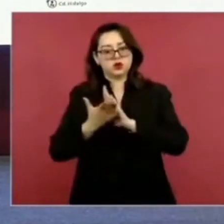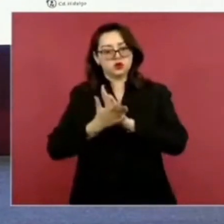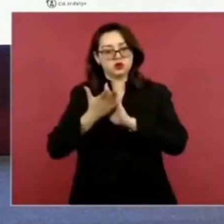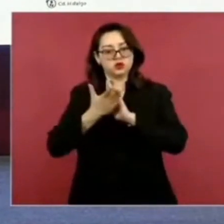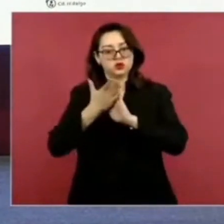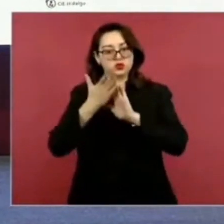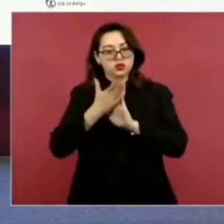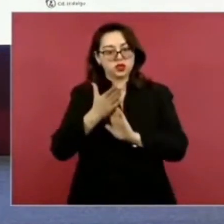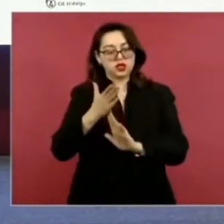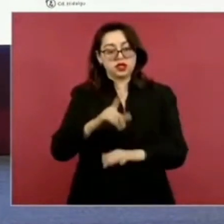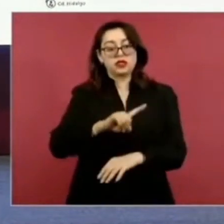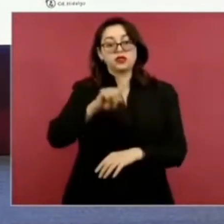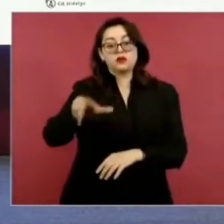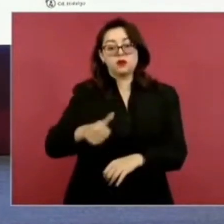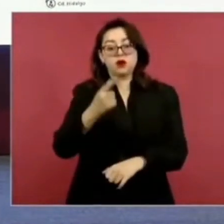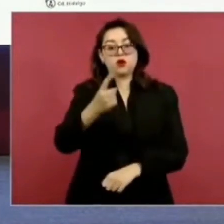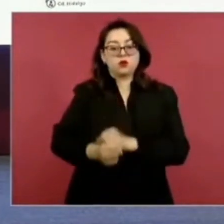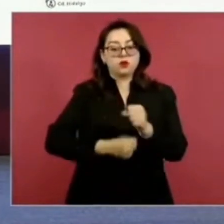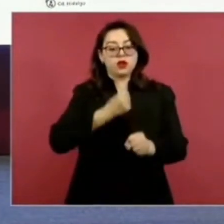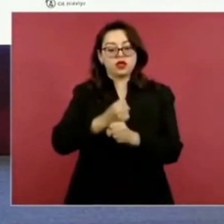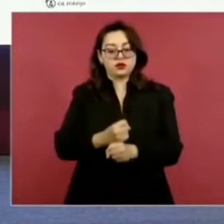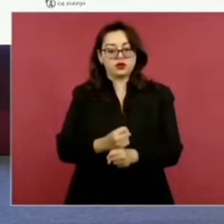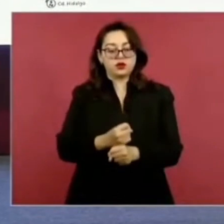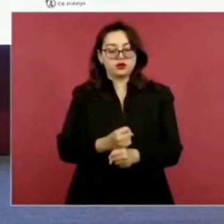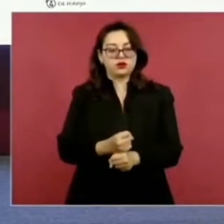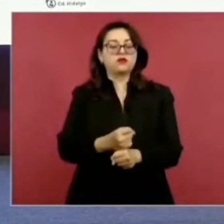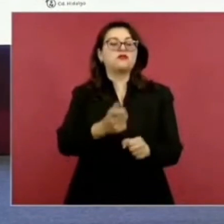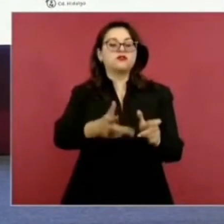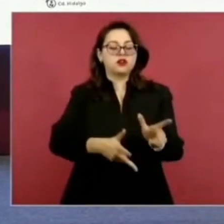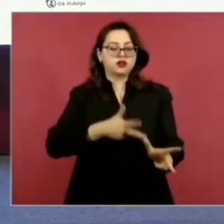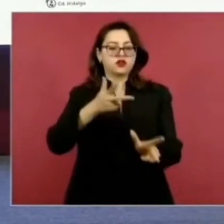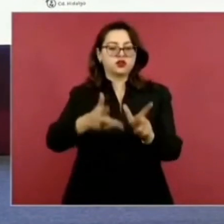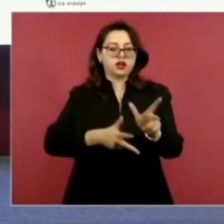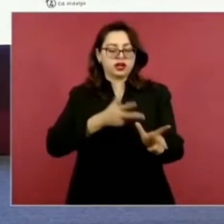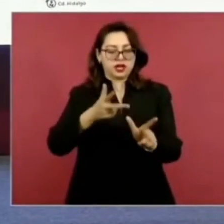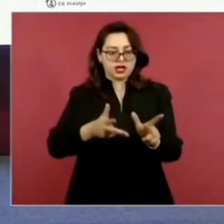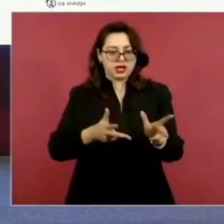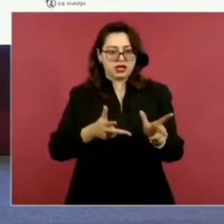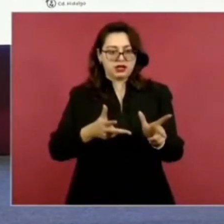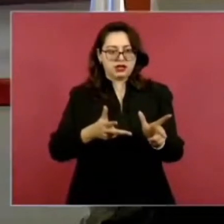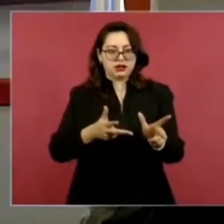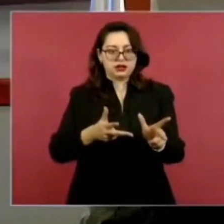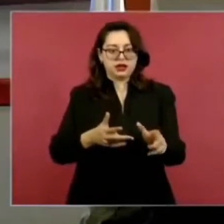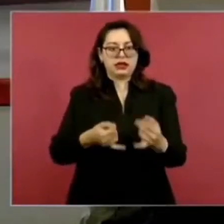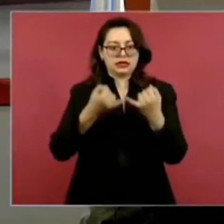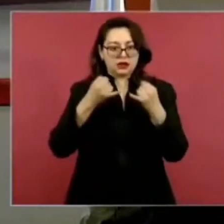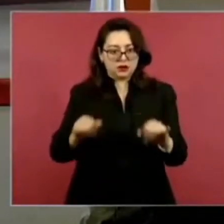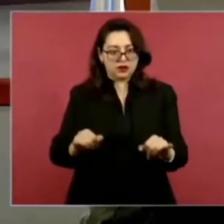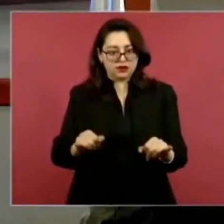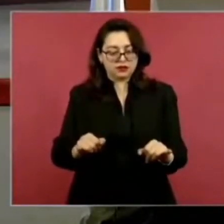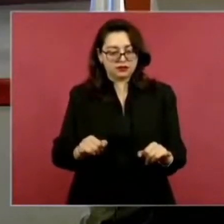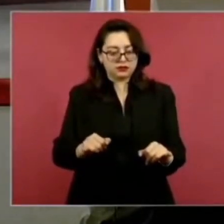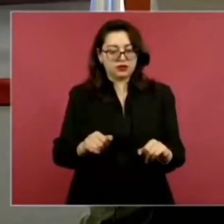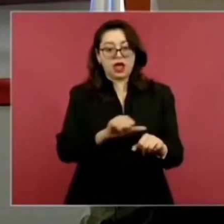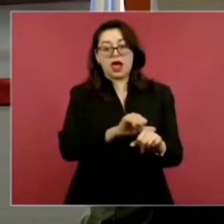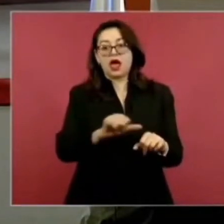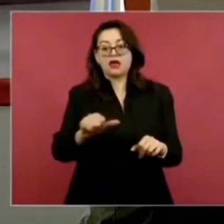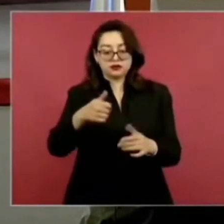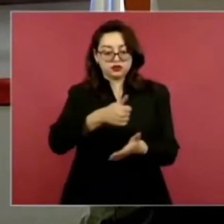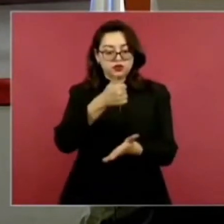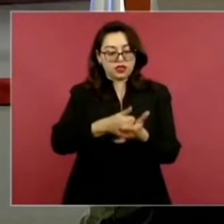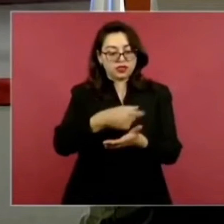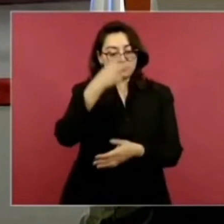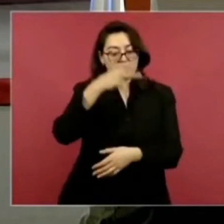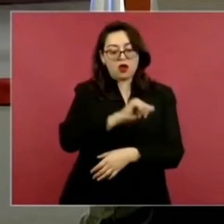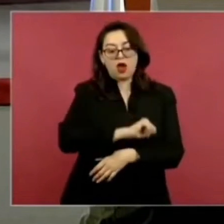Un año después de la muerte de Juárez se inaugura el ferrocarril a Veracruz. Pero